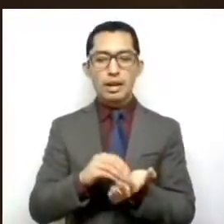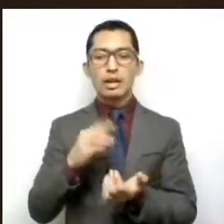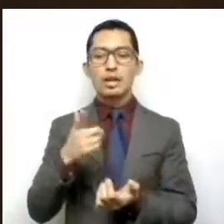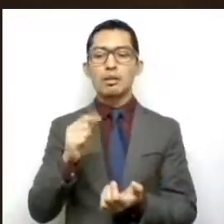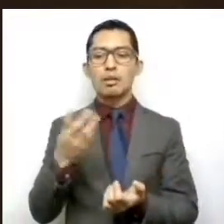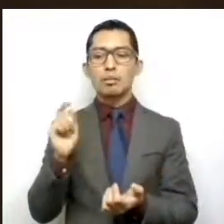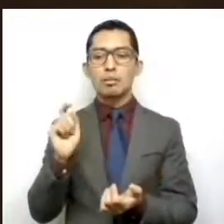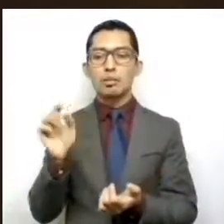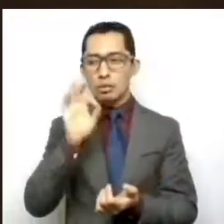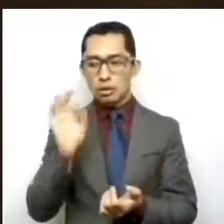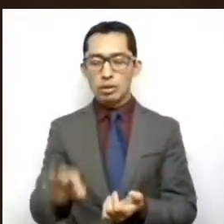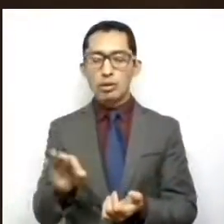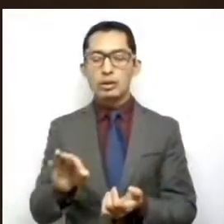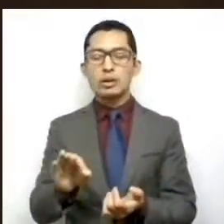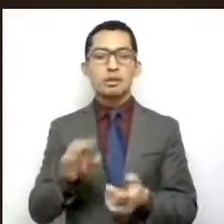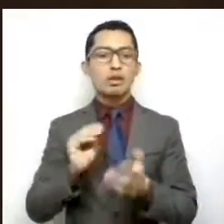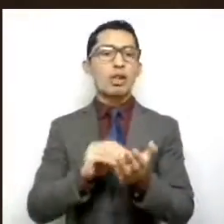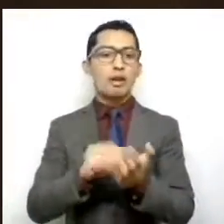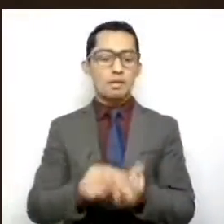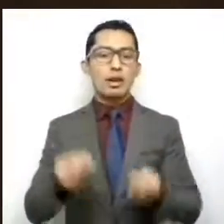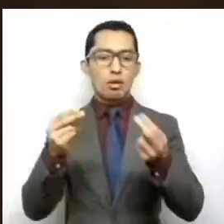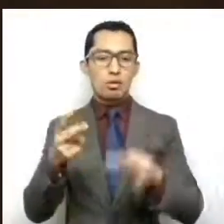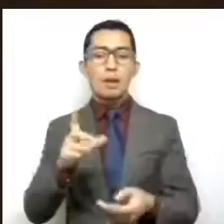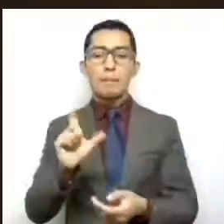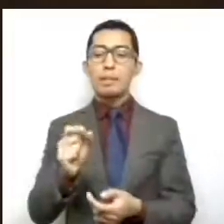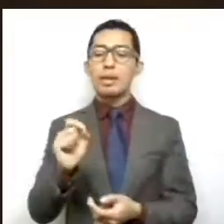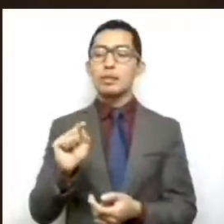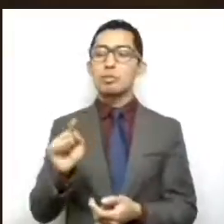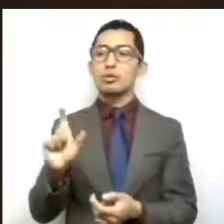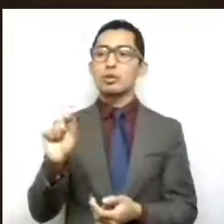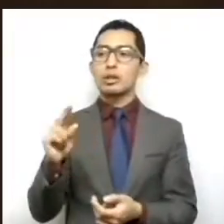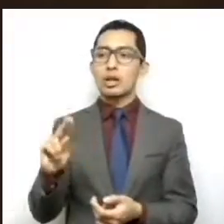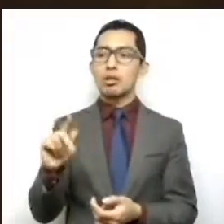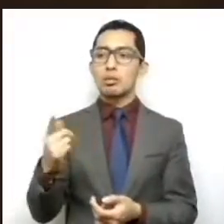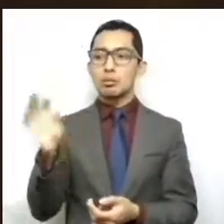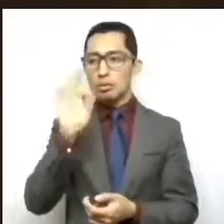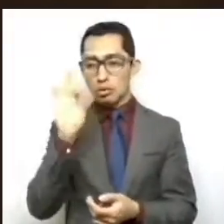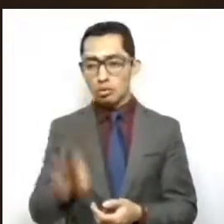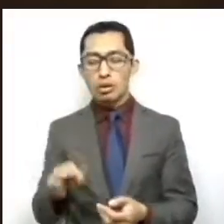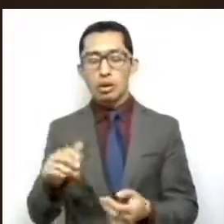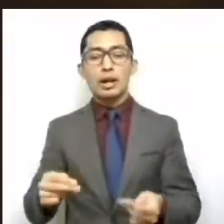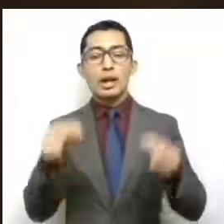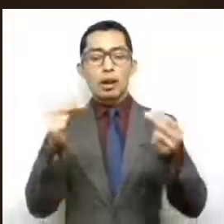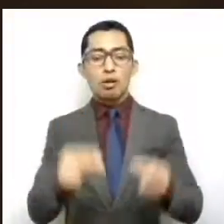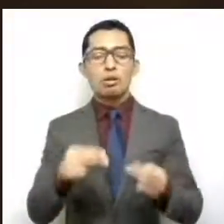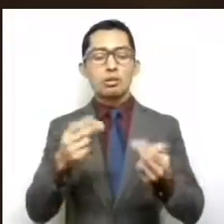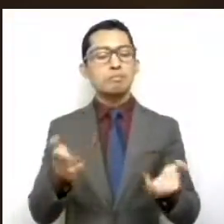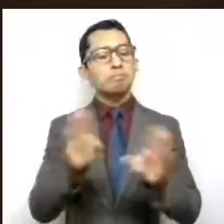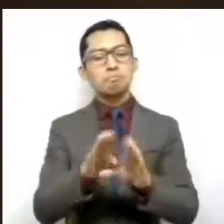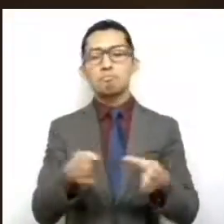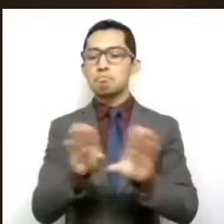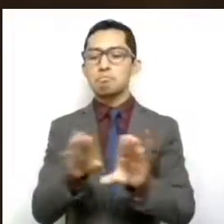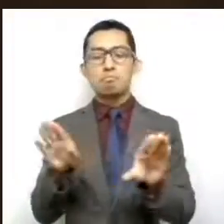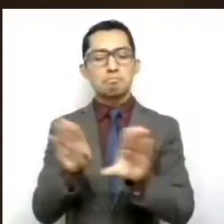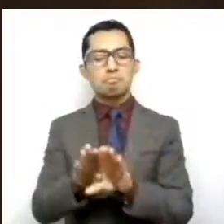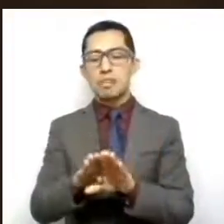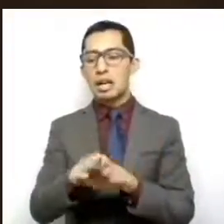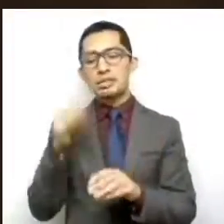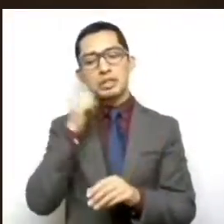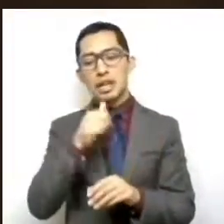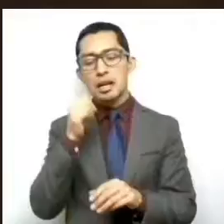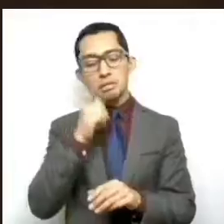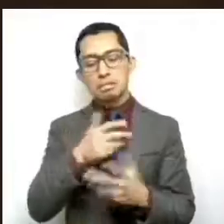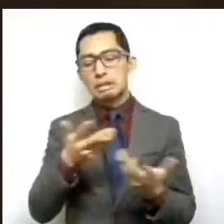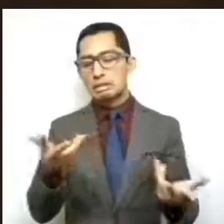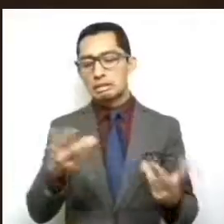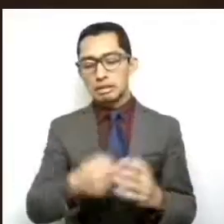por ciento, mientras que un 20.81 por ciento de establecimientos cerraron sus puertas definitivamente. De igual